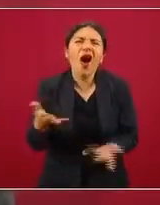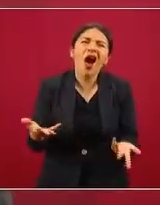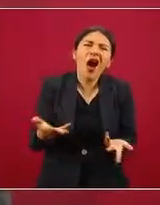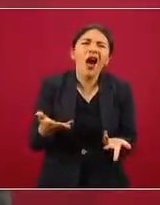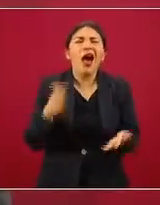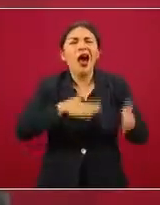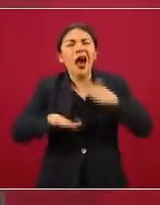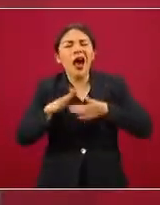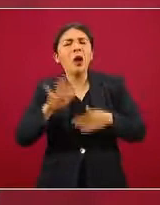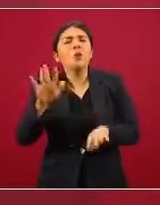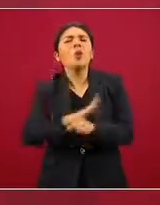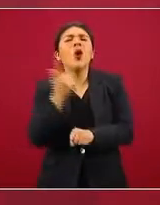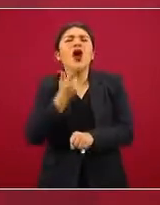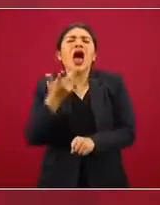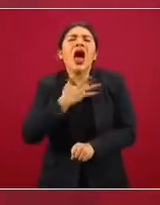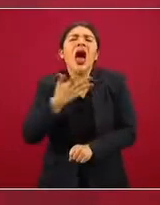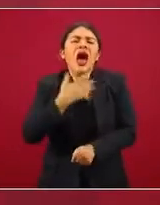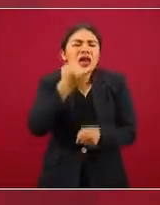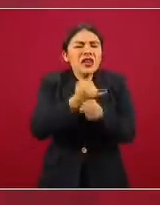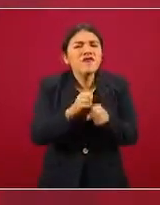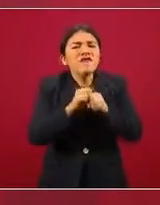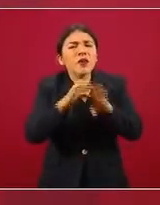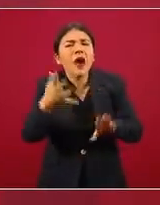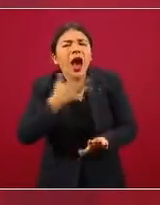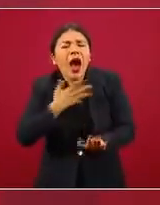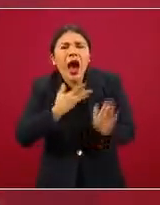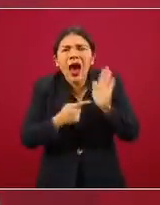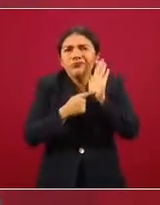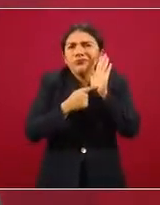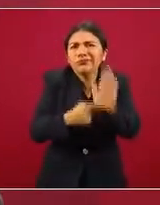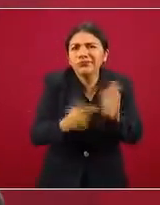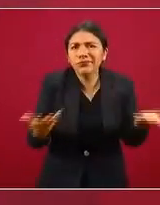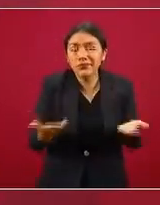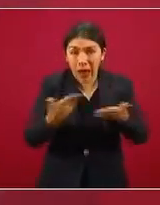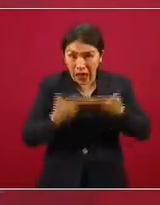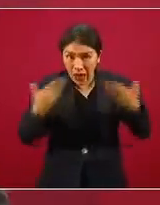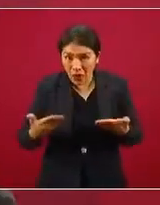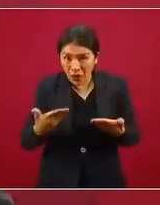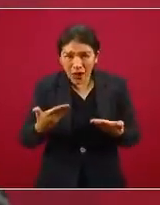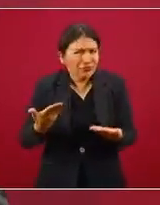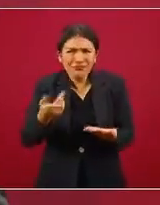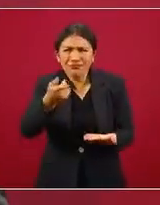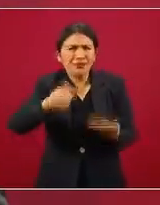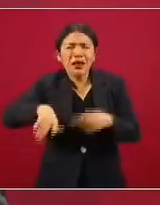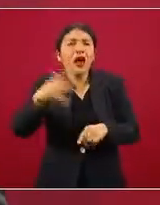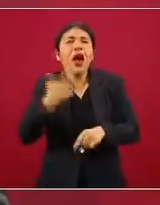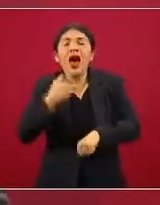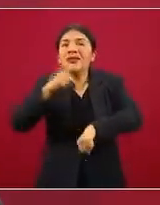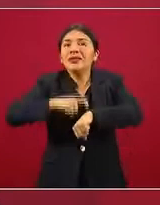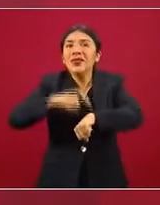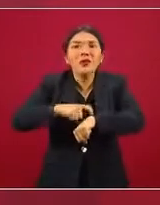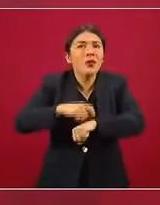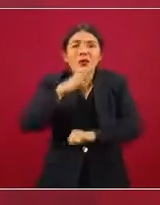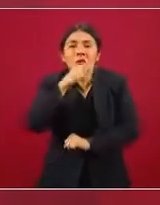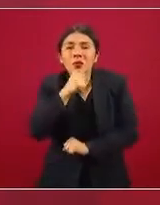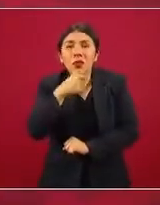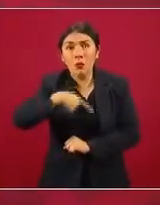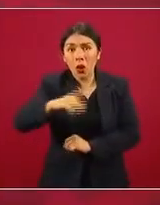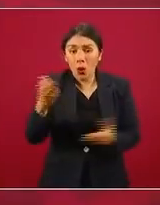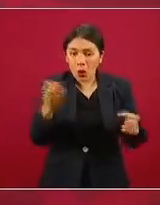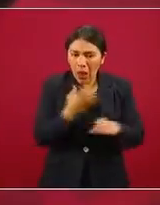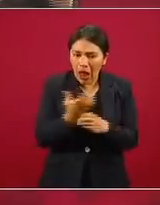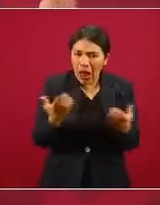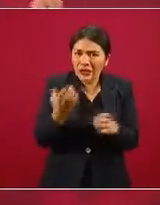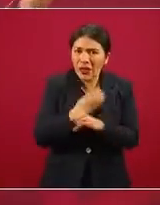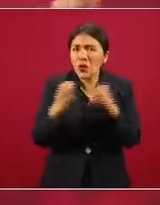tenemos a nuestro alcance la información y hoy en día con mucho menos tiempo podemos hacer cosas